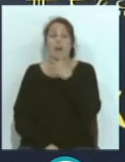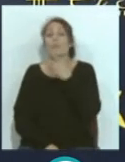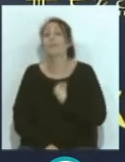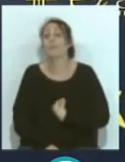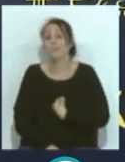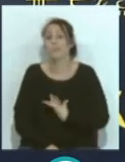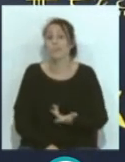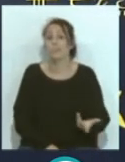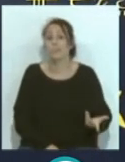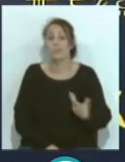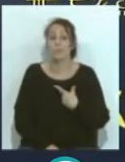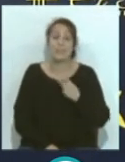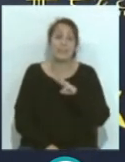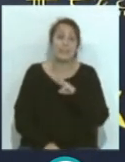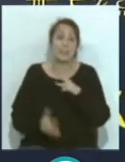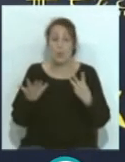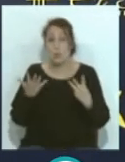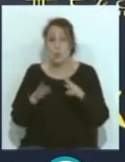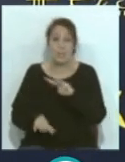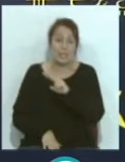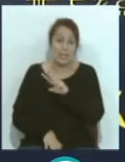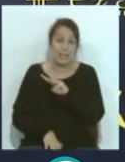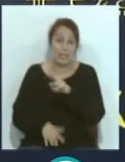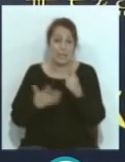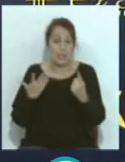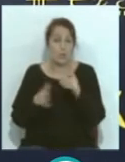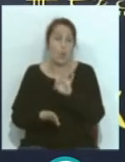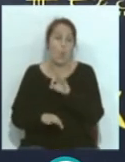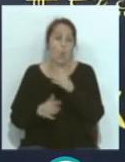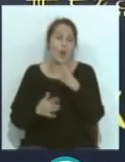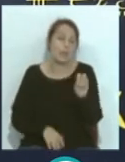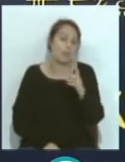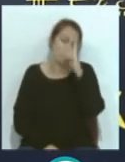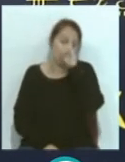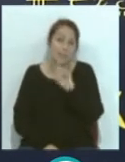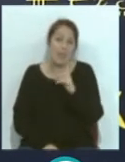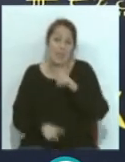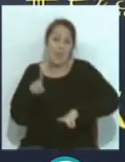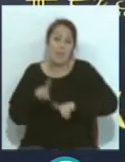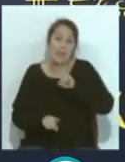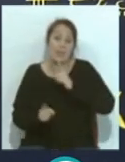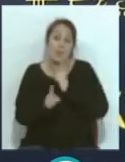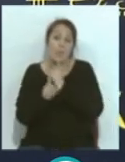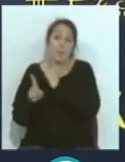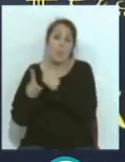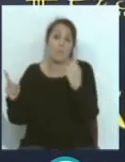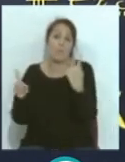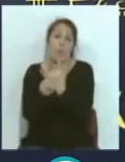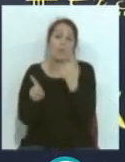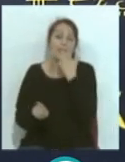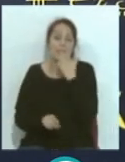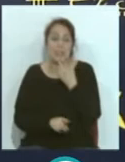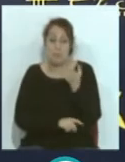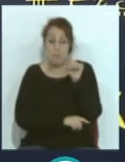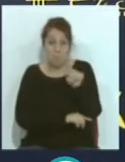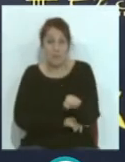que va a estar en 38, en 36 o en 40. Yo creo que depende de esos duelos directos. Si esos duelos directos tú le ganas,